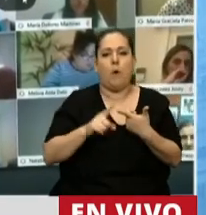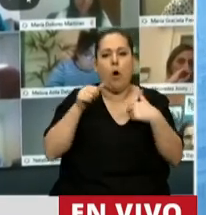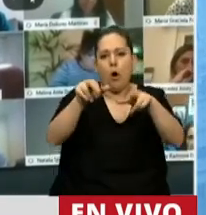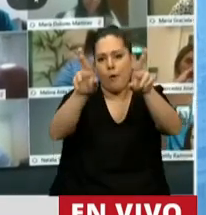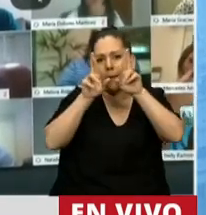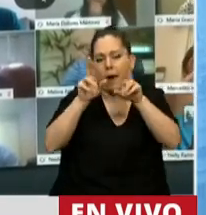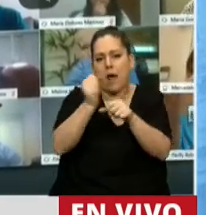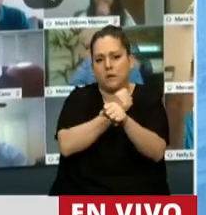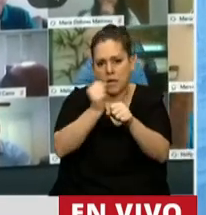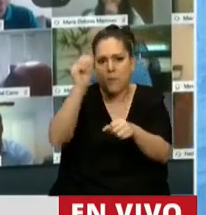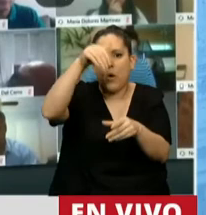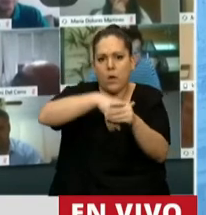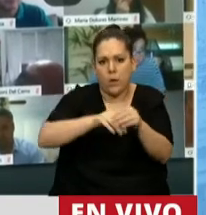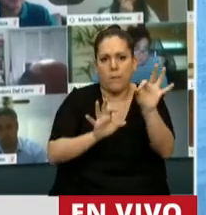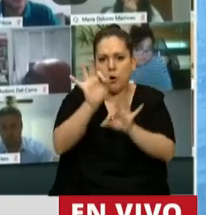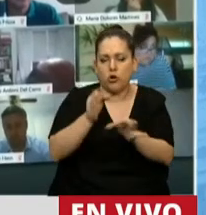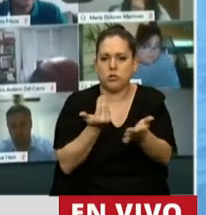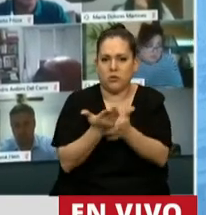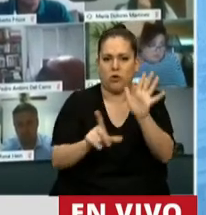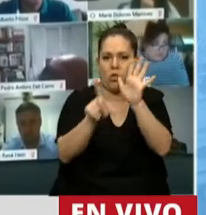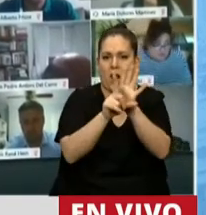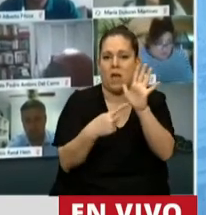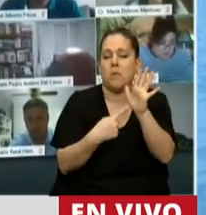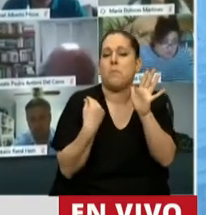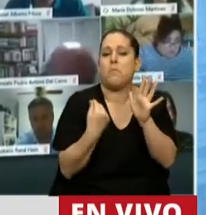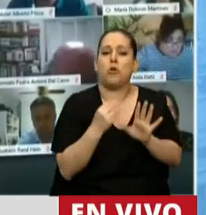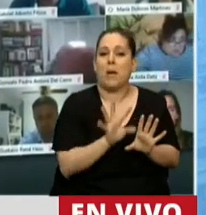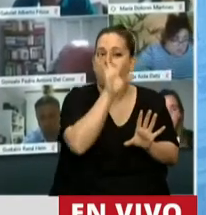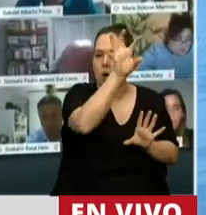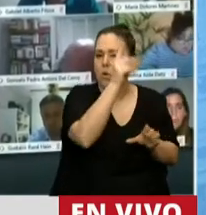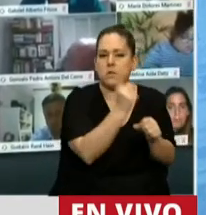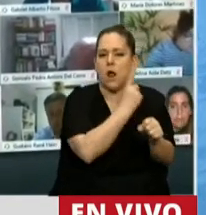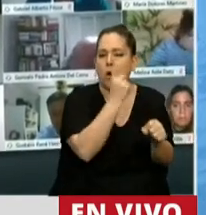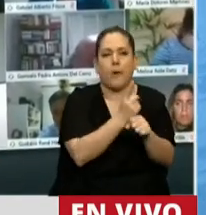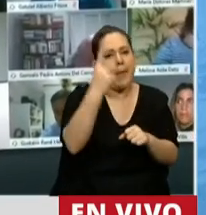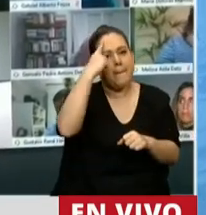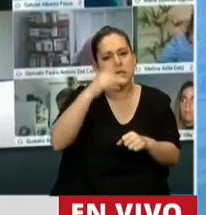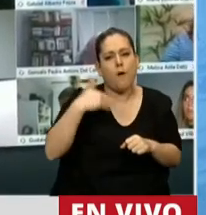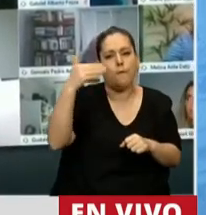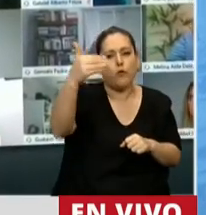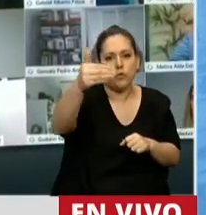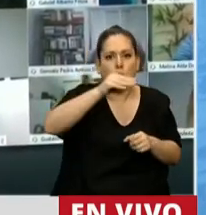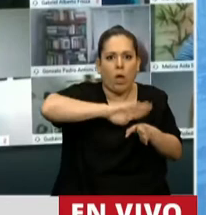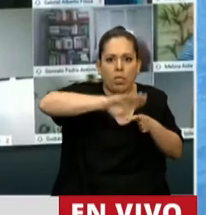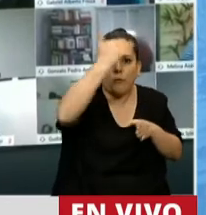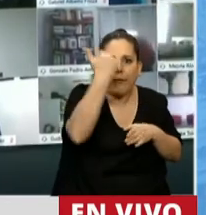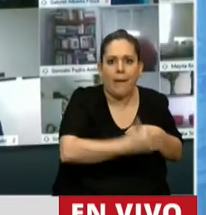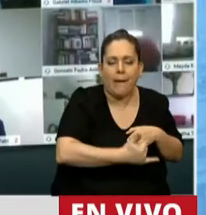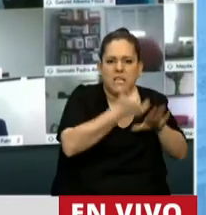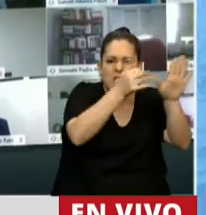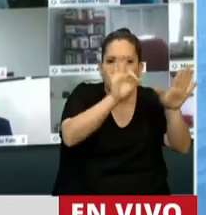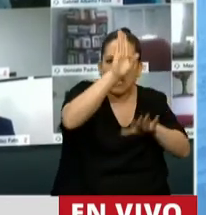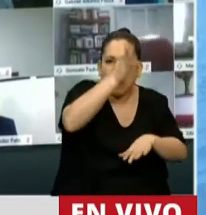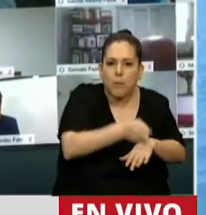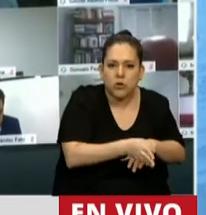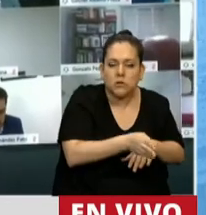proyecto de ley y que se haga ley. ¿Por qué? Porque una provincia no puede tener un planteo hacia el futuro endeudada en un 60%